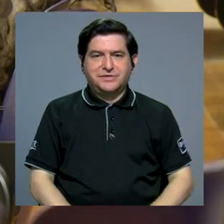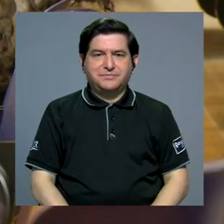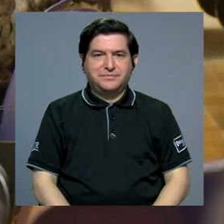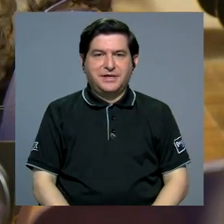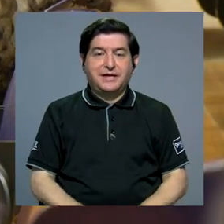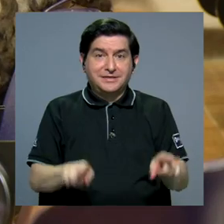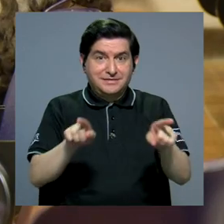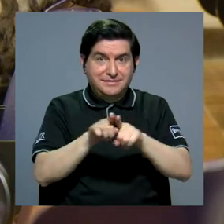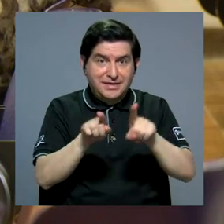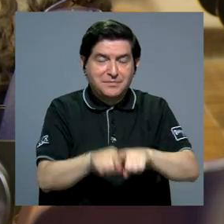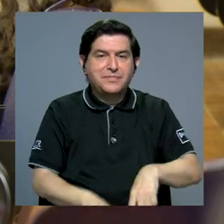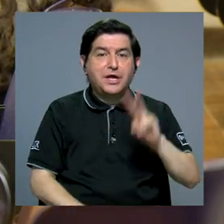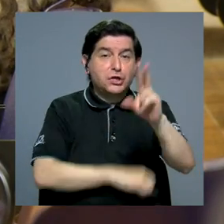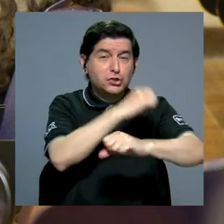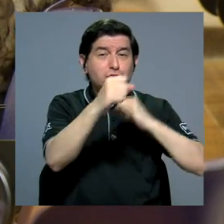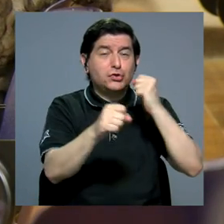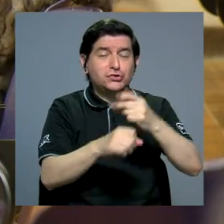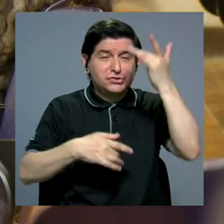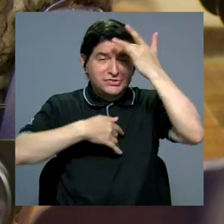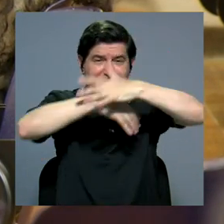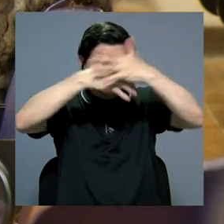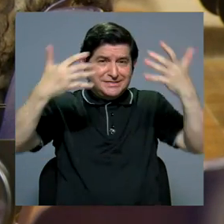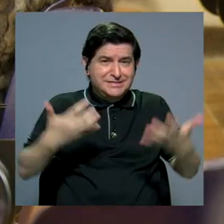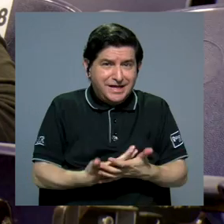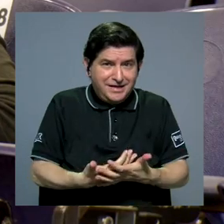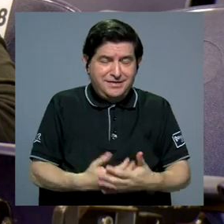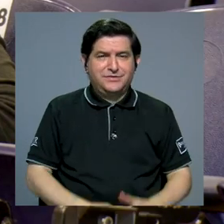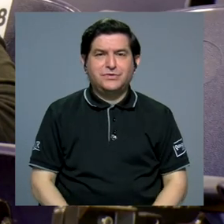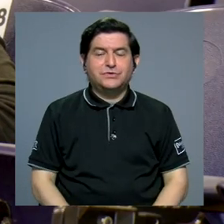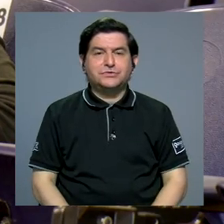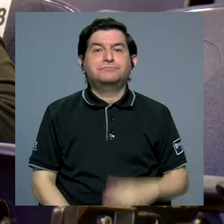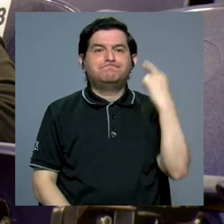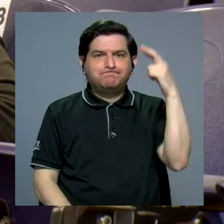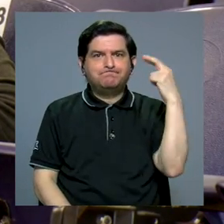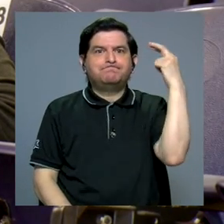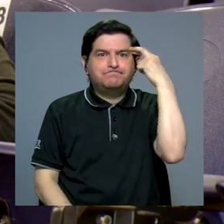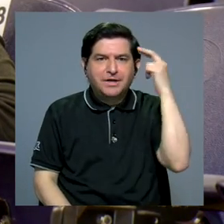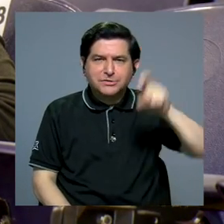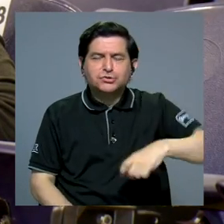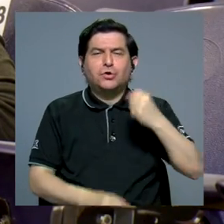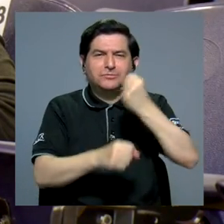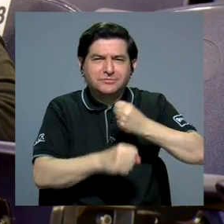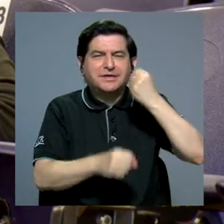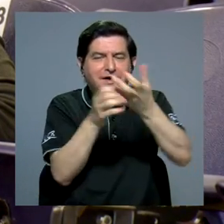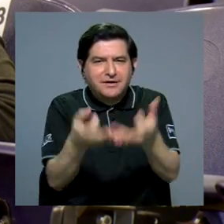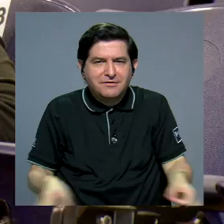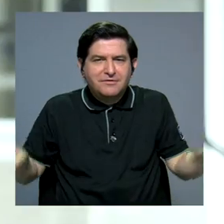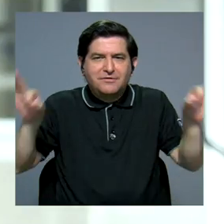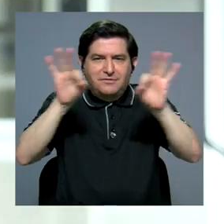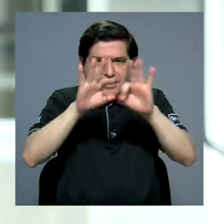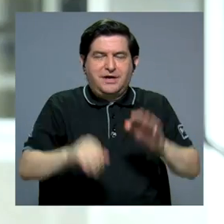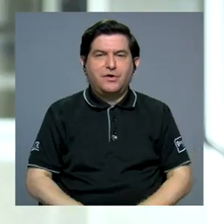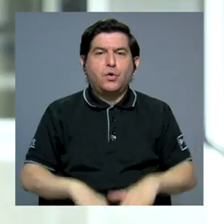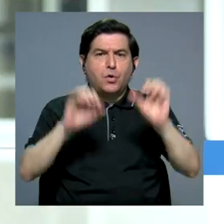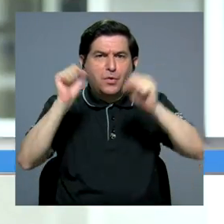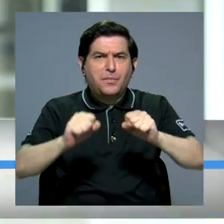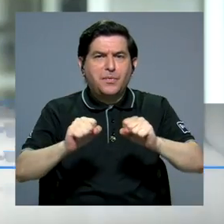Venimos también de dos años de pandemia, donde entonces con mucha más razón hay que hacer un esfuerzo importante para